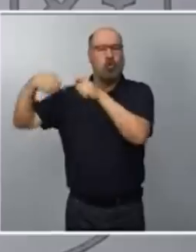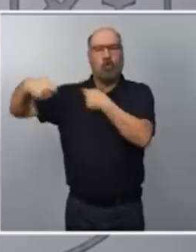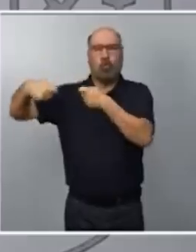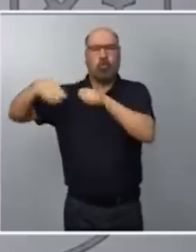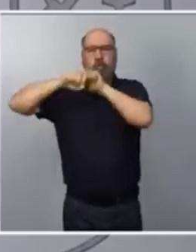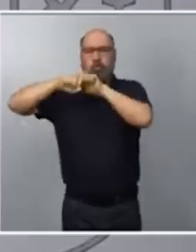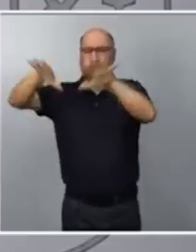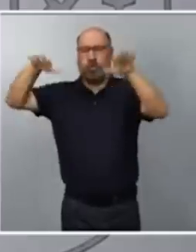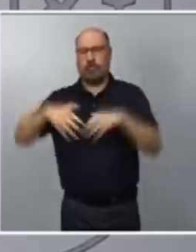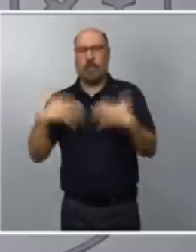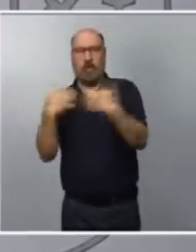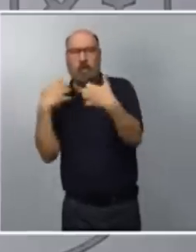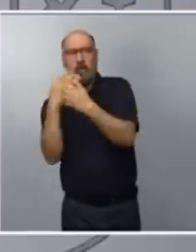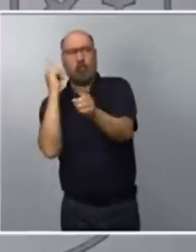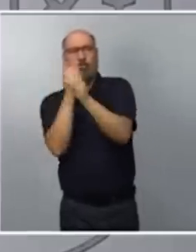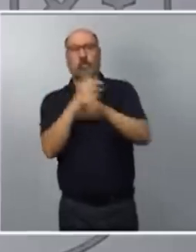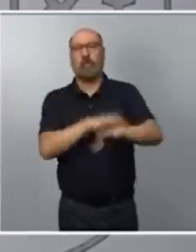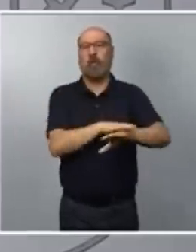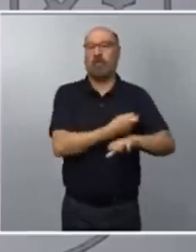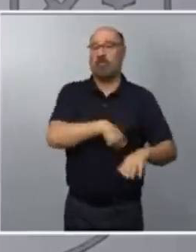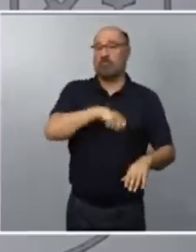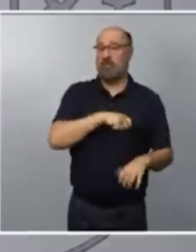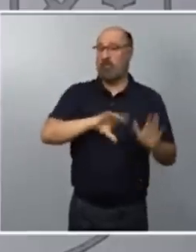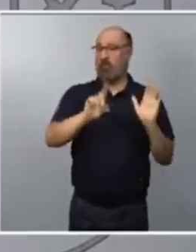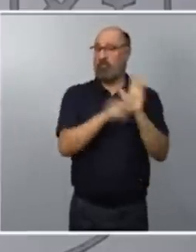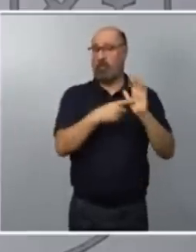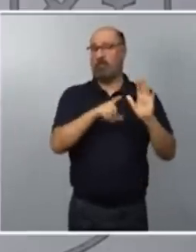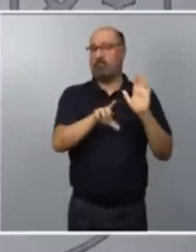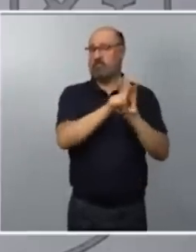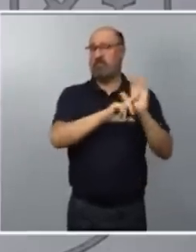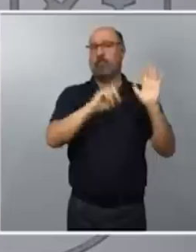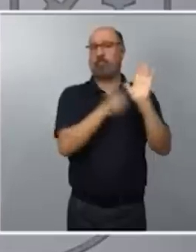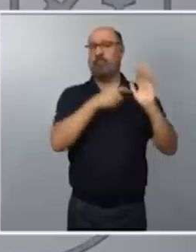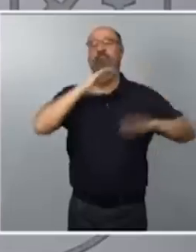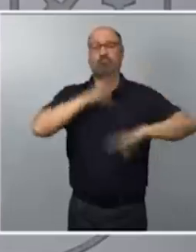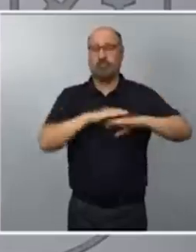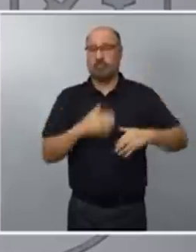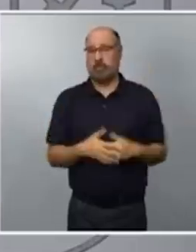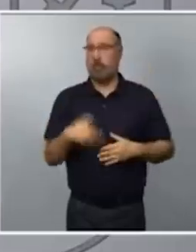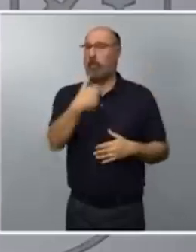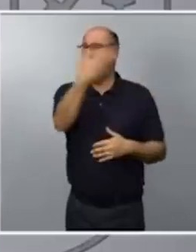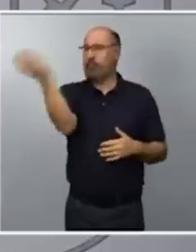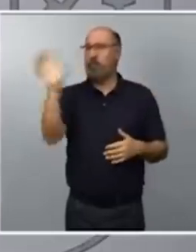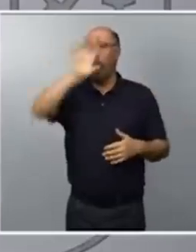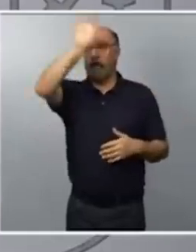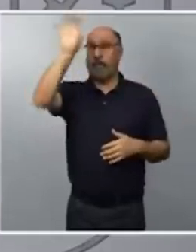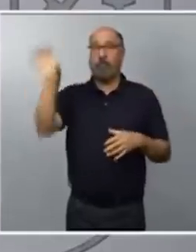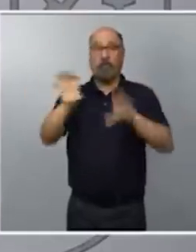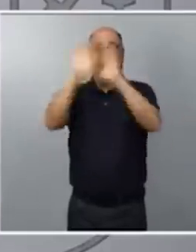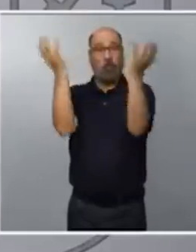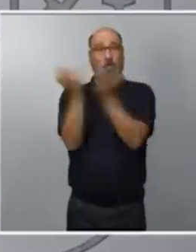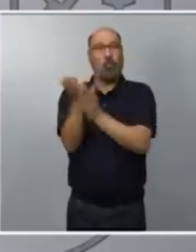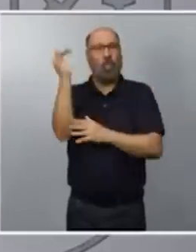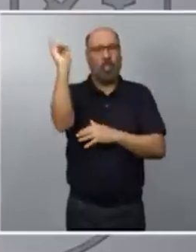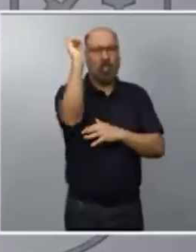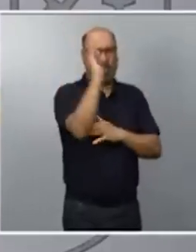campañas de atacar a gobiernos legítimos están ocurriendo en otras partes del mundo. Pero cuando ocurren en otras partes del mundo, las